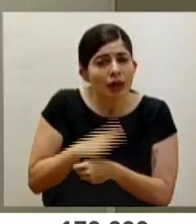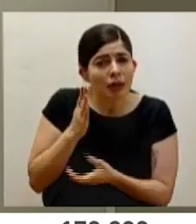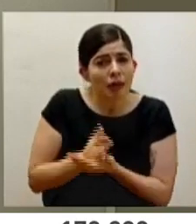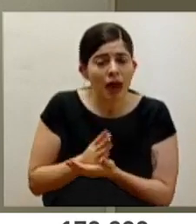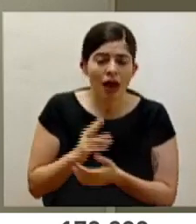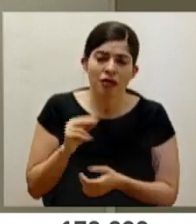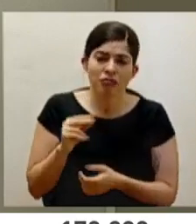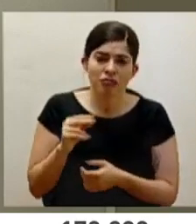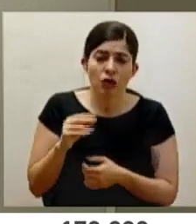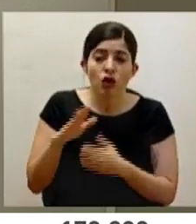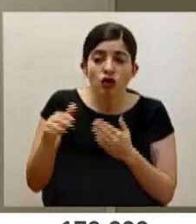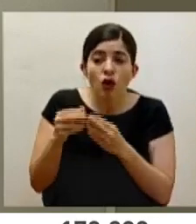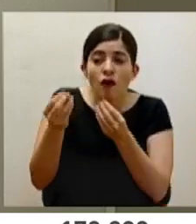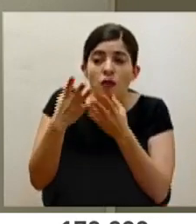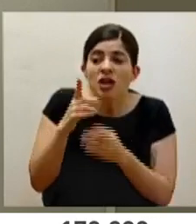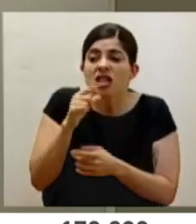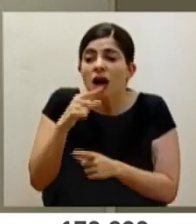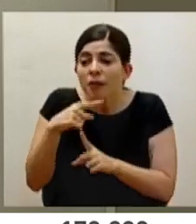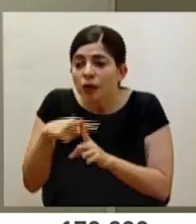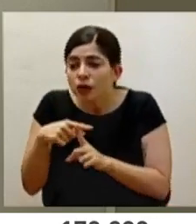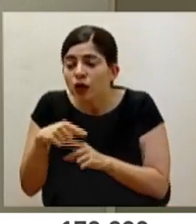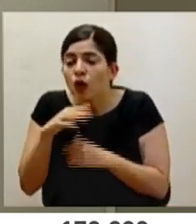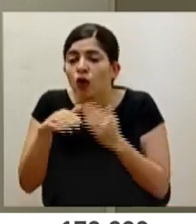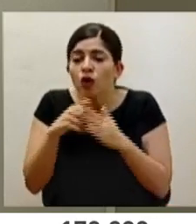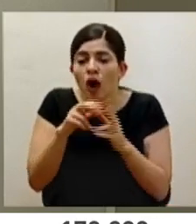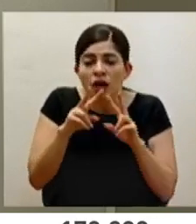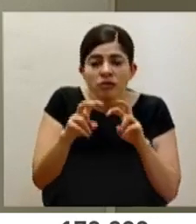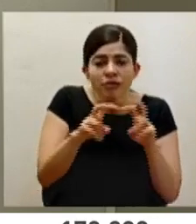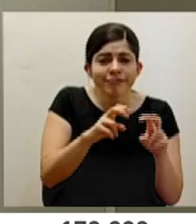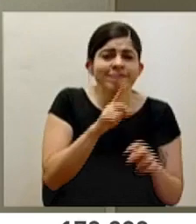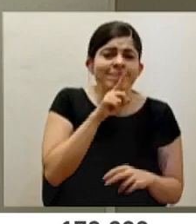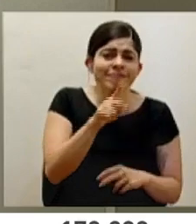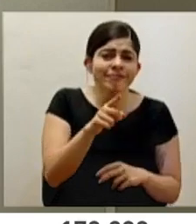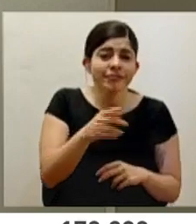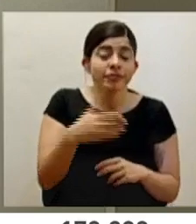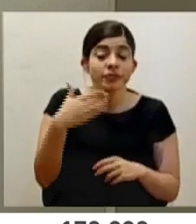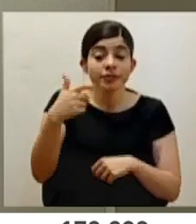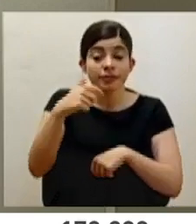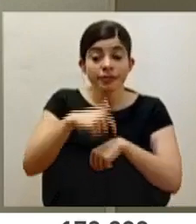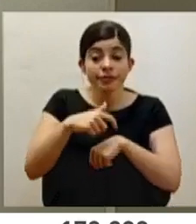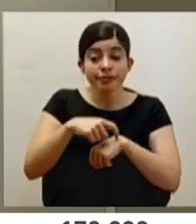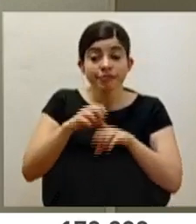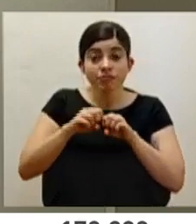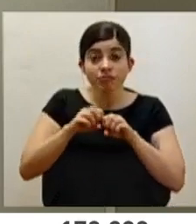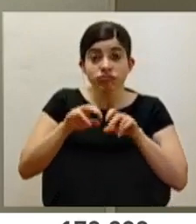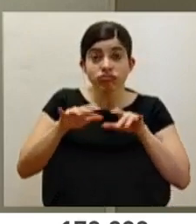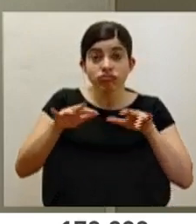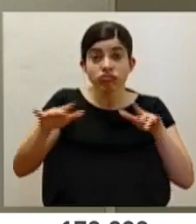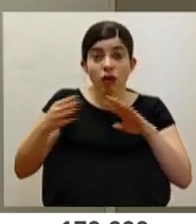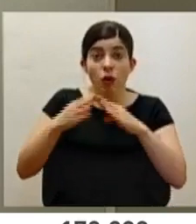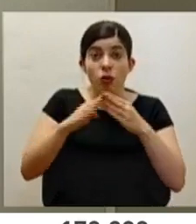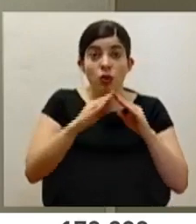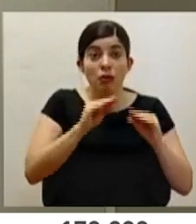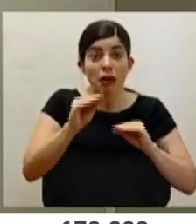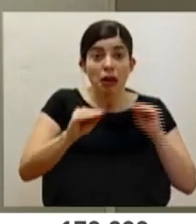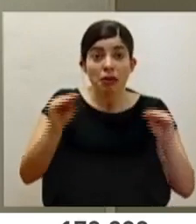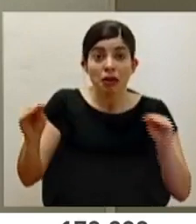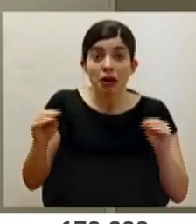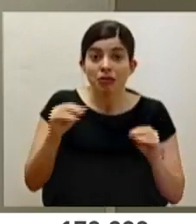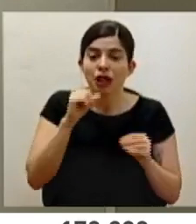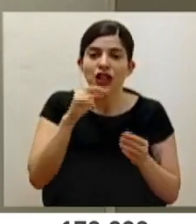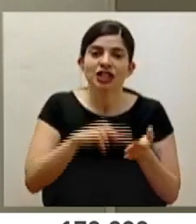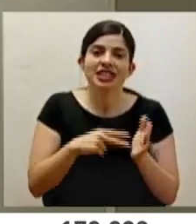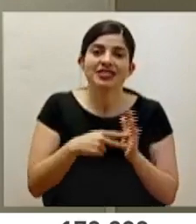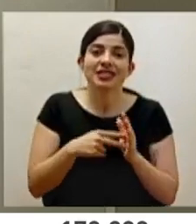de tener todos los casos positivos, todo lo que se va rastreando. Es cierto que en un momento cuando hay transmisión comunitaria, que no es que tampoco